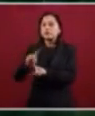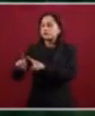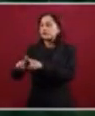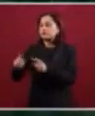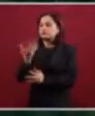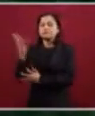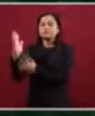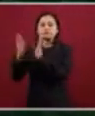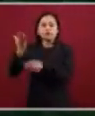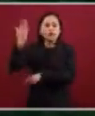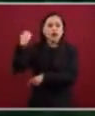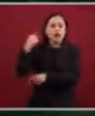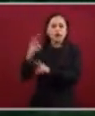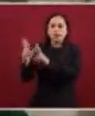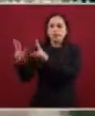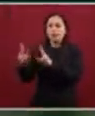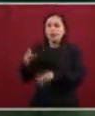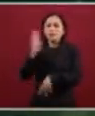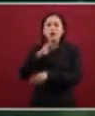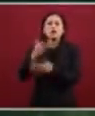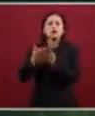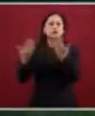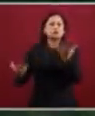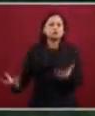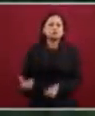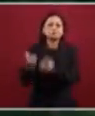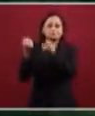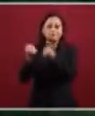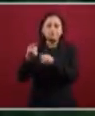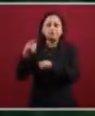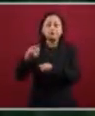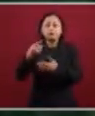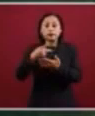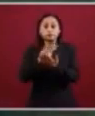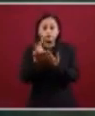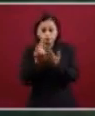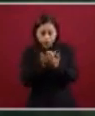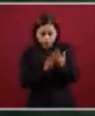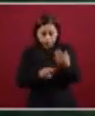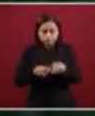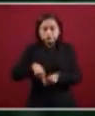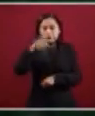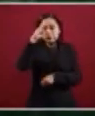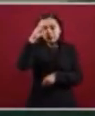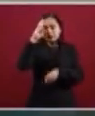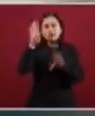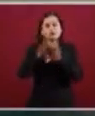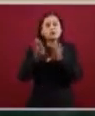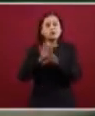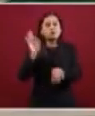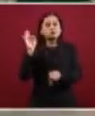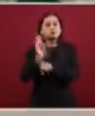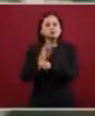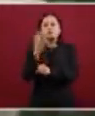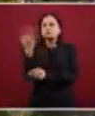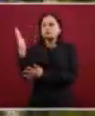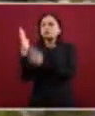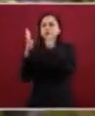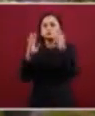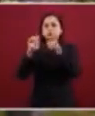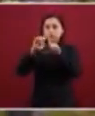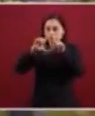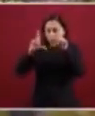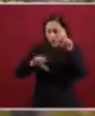Su planeación es una oportunidad para revertir y mitigar el impacto ambiental negativo en el sureste.